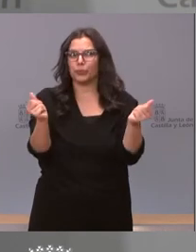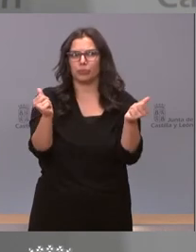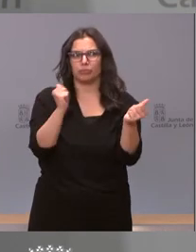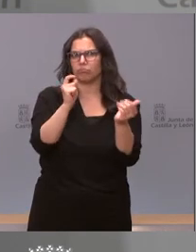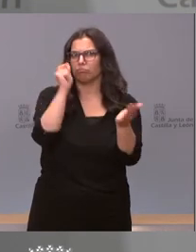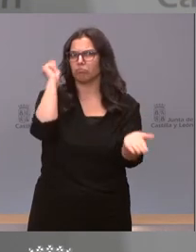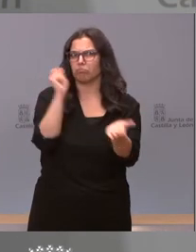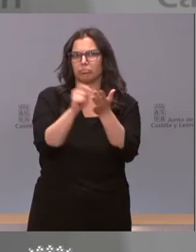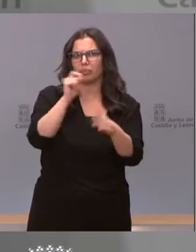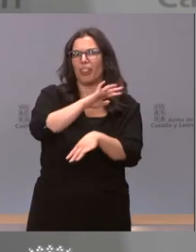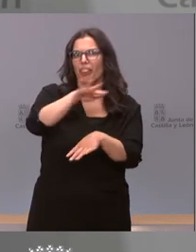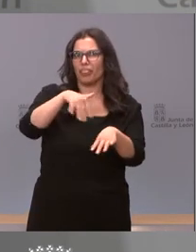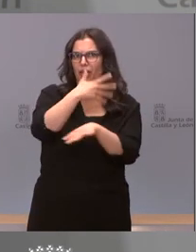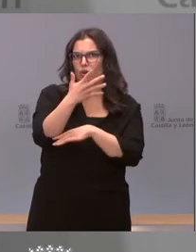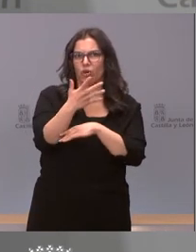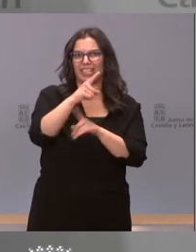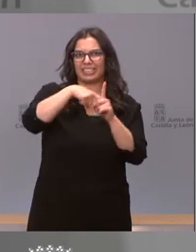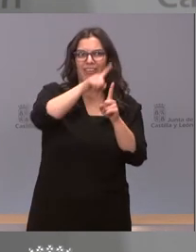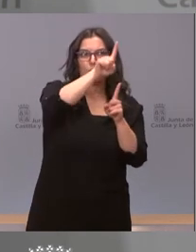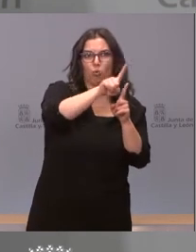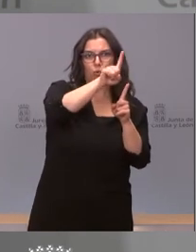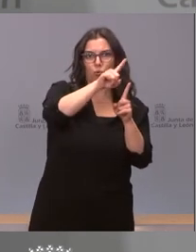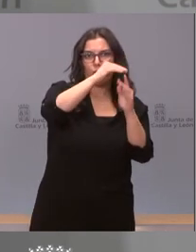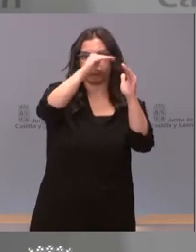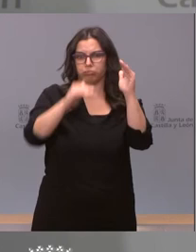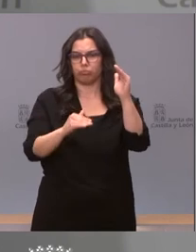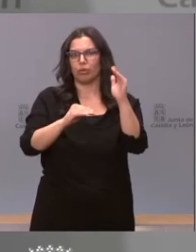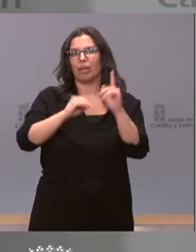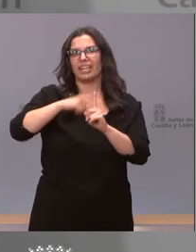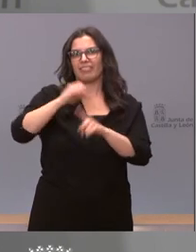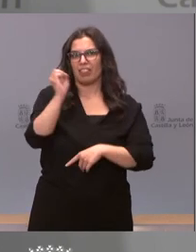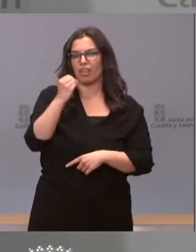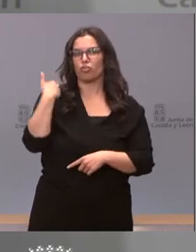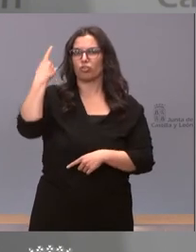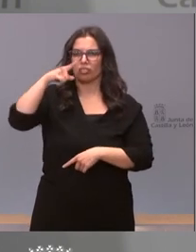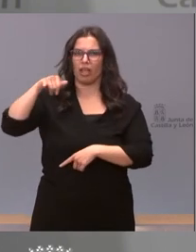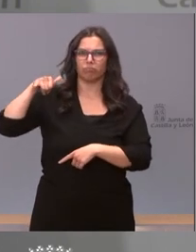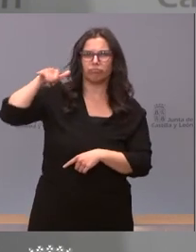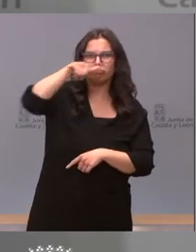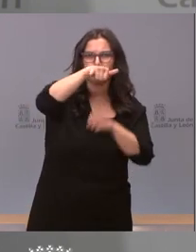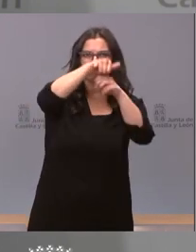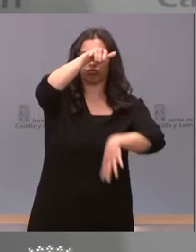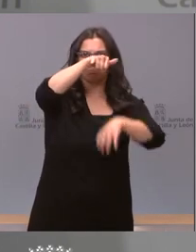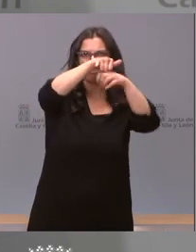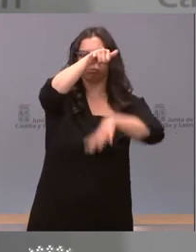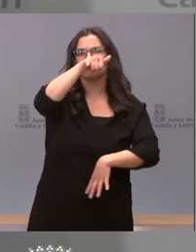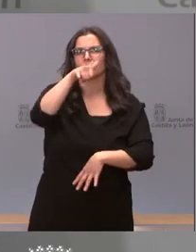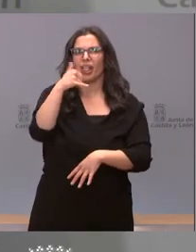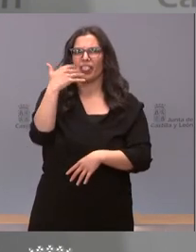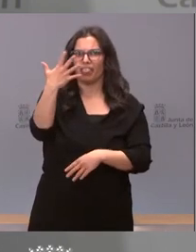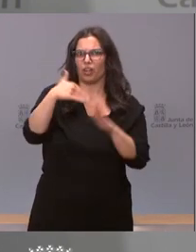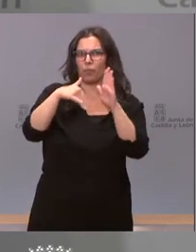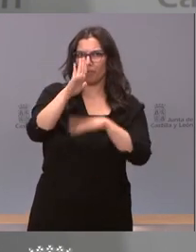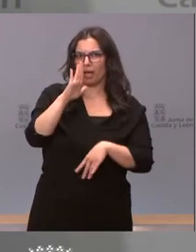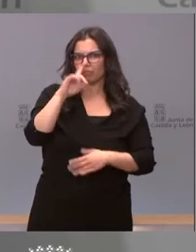horas que ha pasado de nivel uno a nivel cero que hay más de cinco aeronaves que han participado desde el primer momento en la